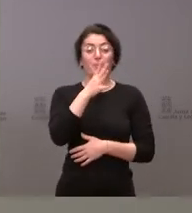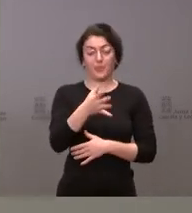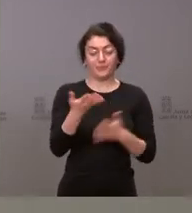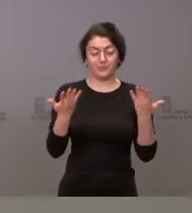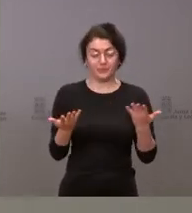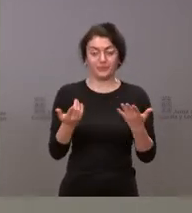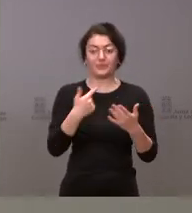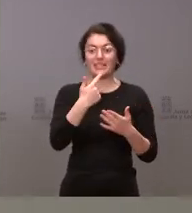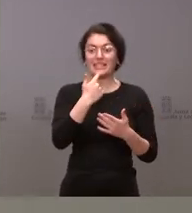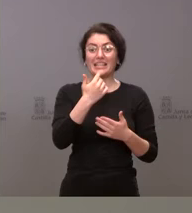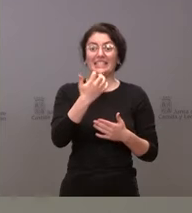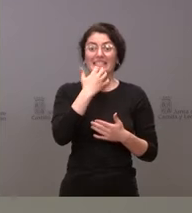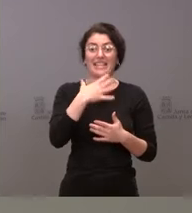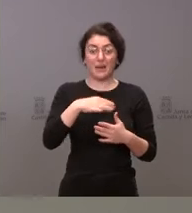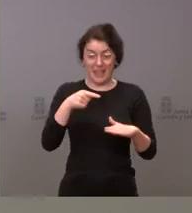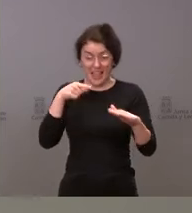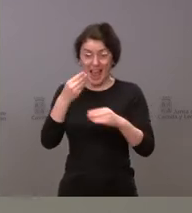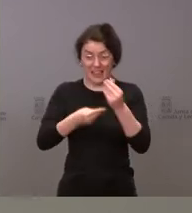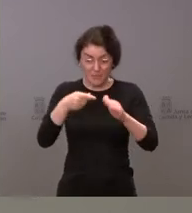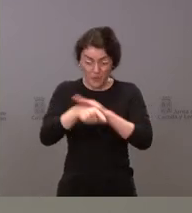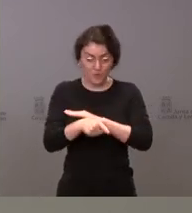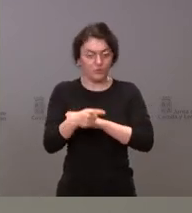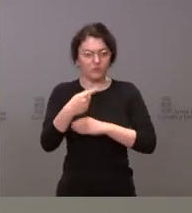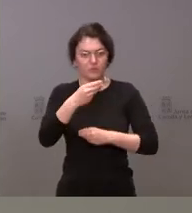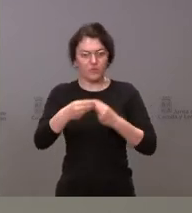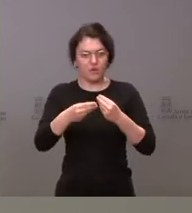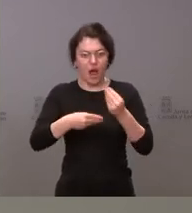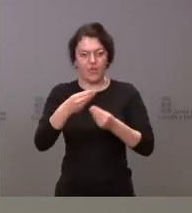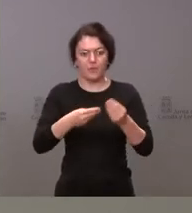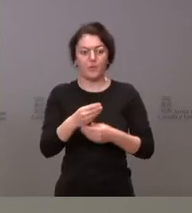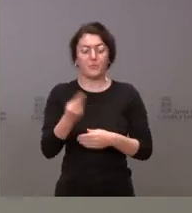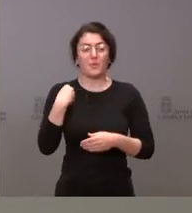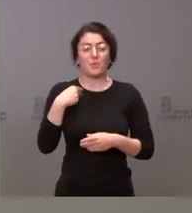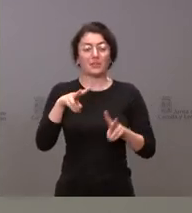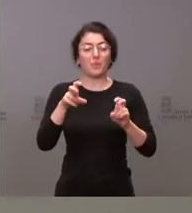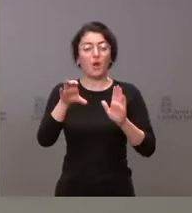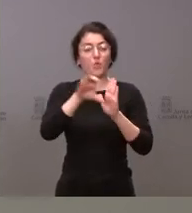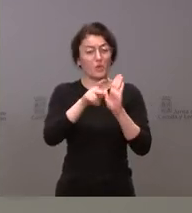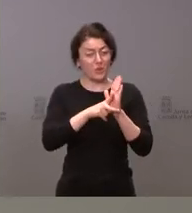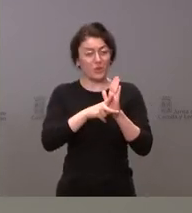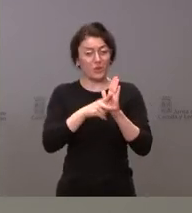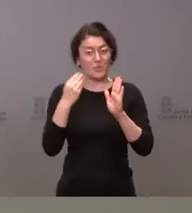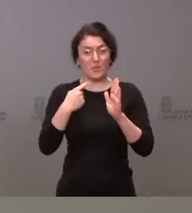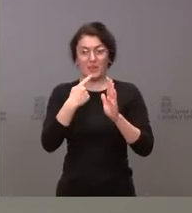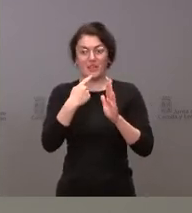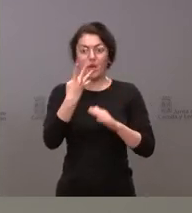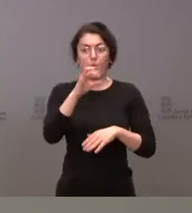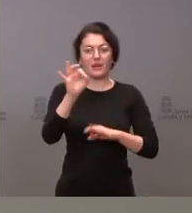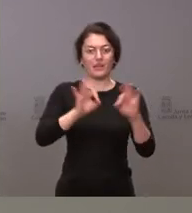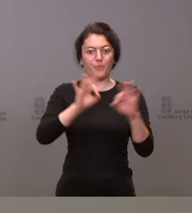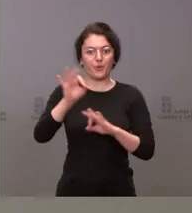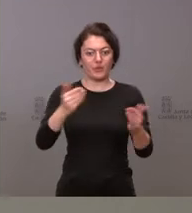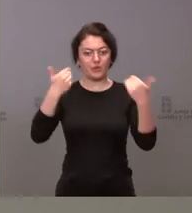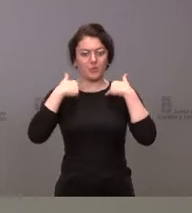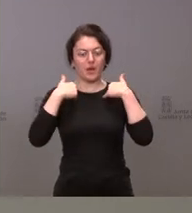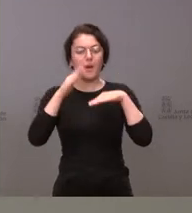podamos desarrollarlo lo vamos a desarrollar. Igual cuando hemos hablado de los currículos, decir que en ese 40% que tenemos como comunidad autónoma de complementar,